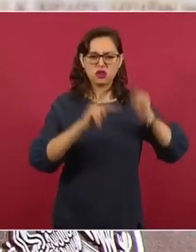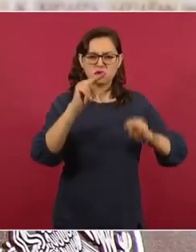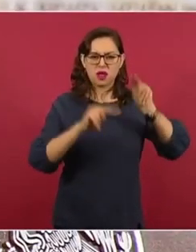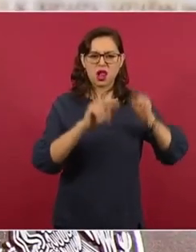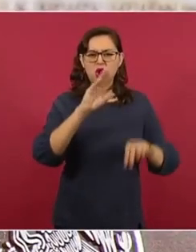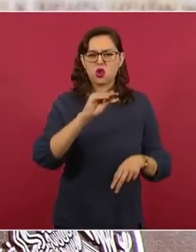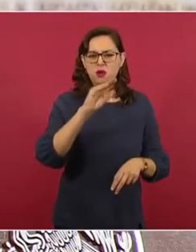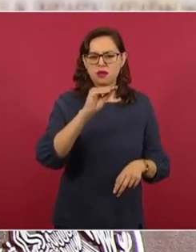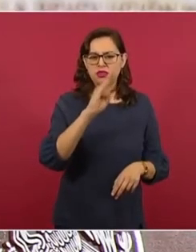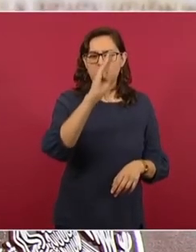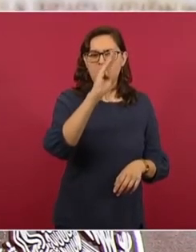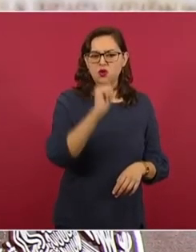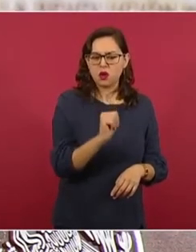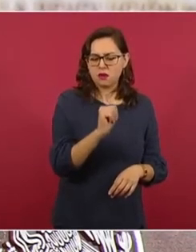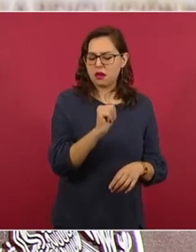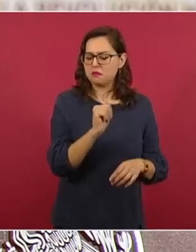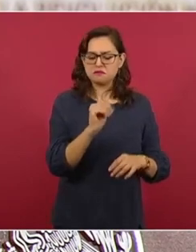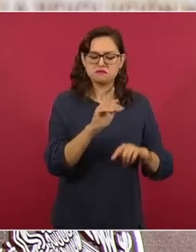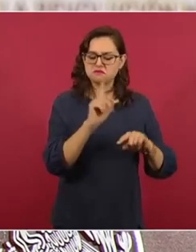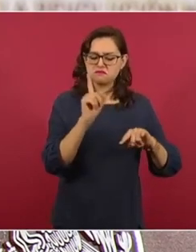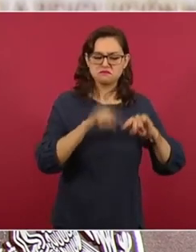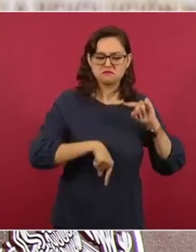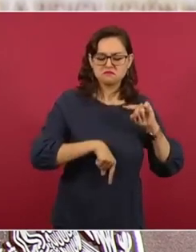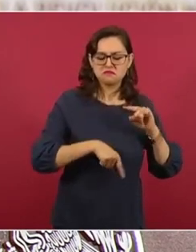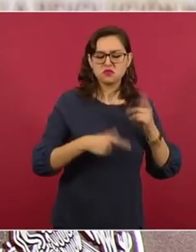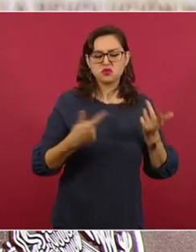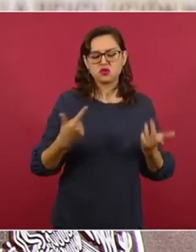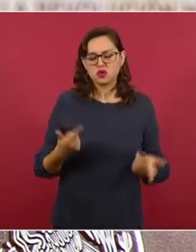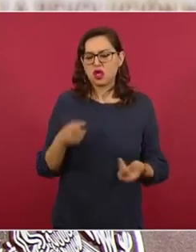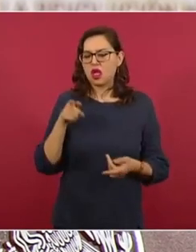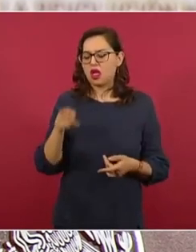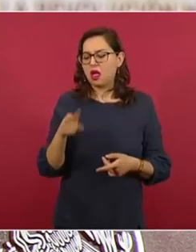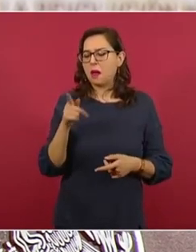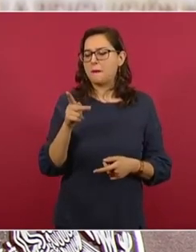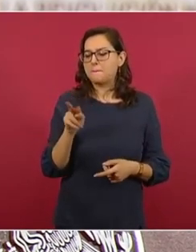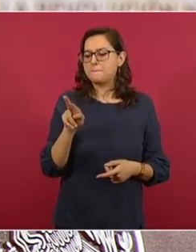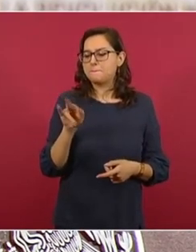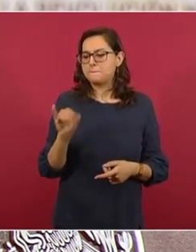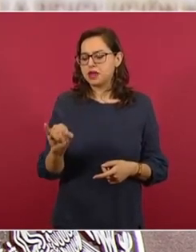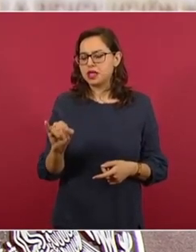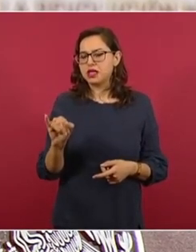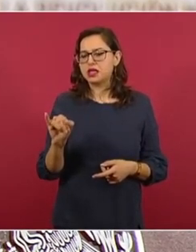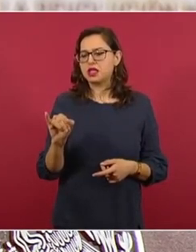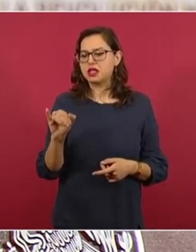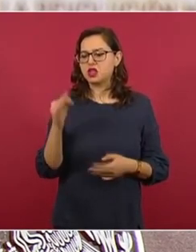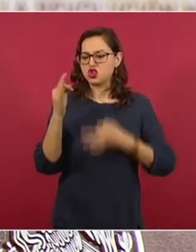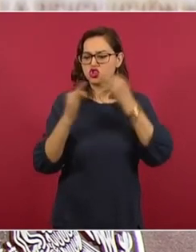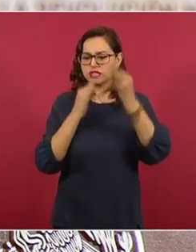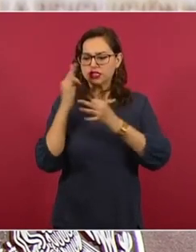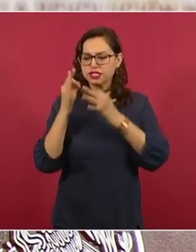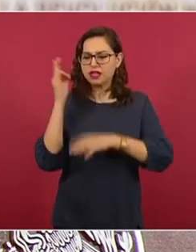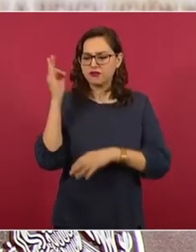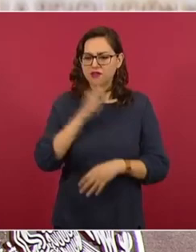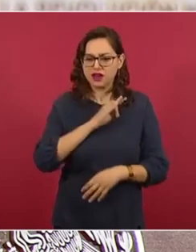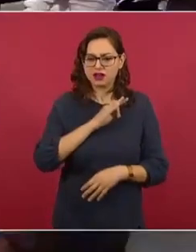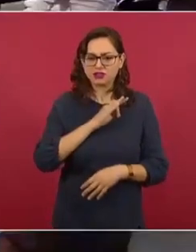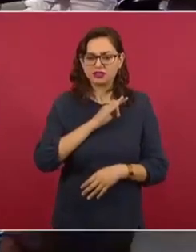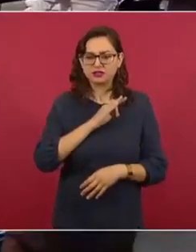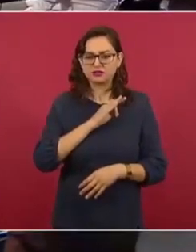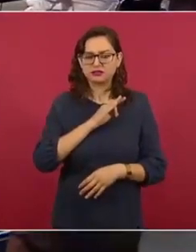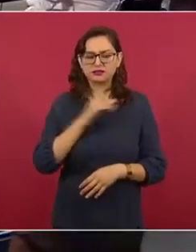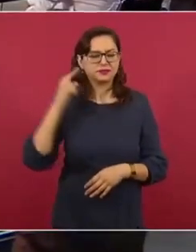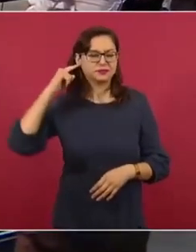lo podíamos correr… Con hashtags…